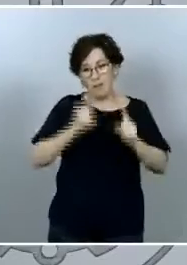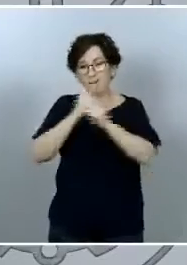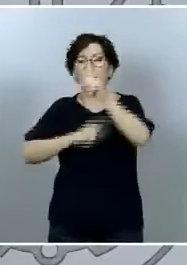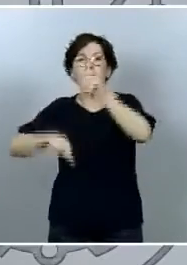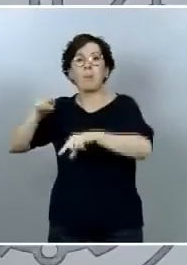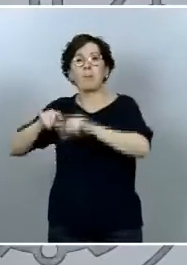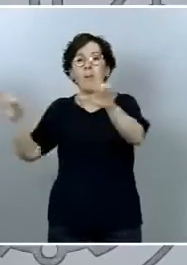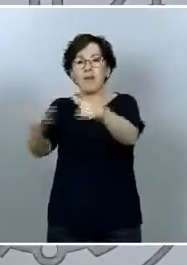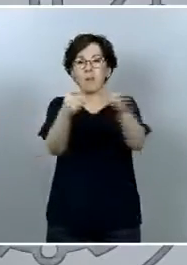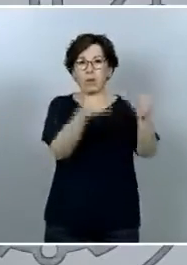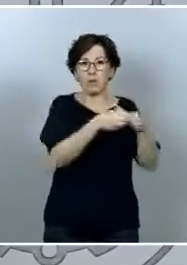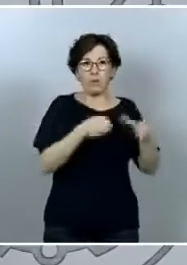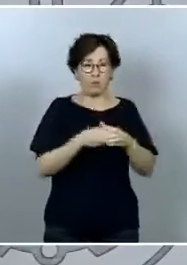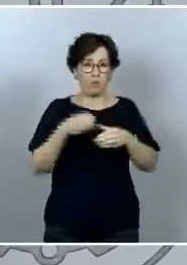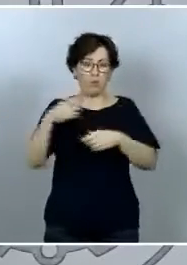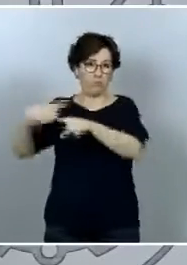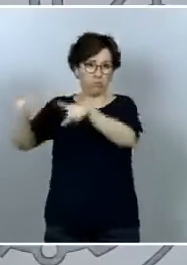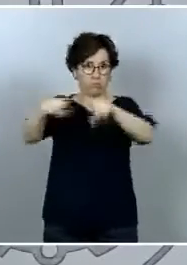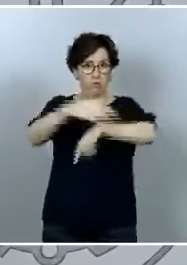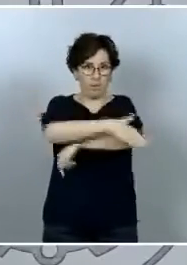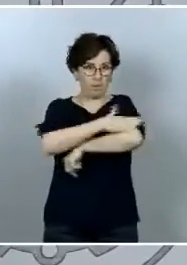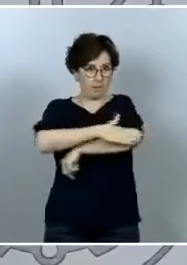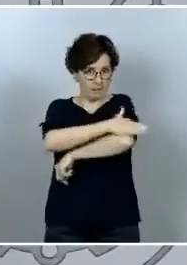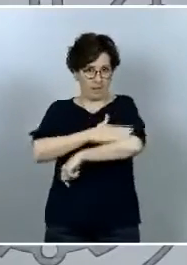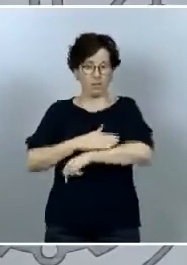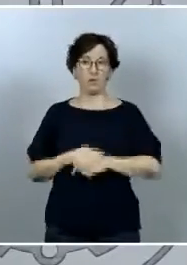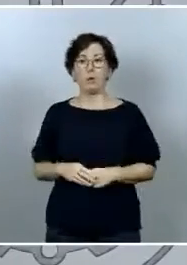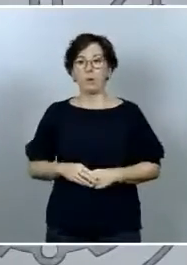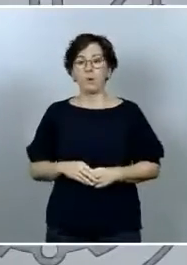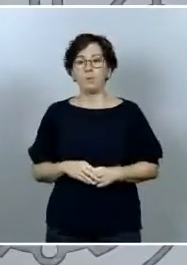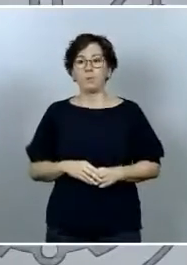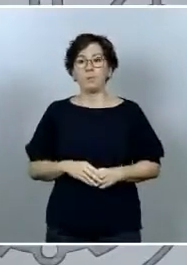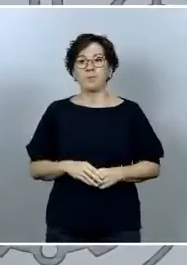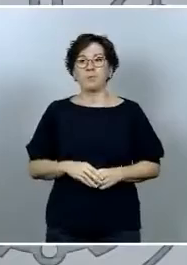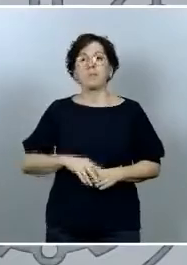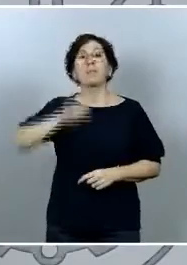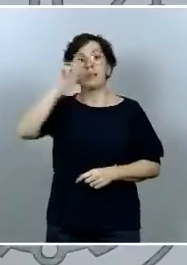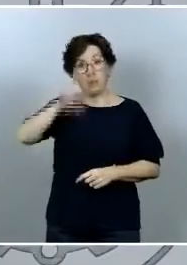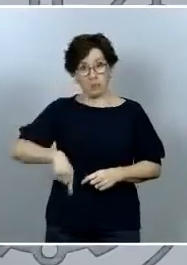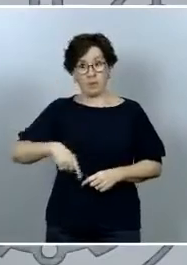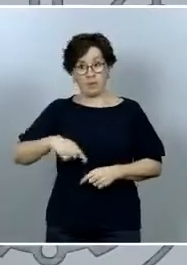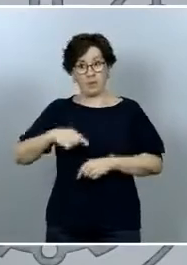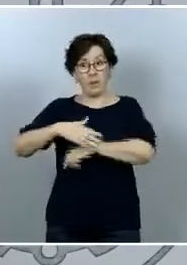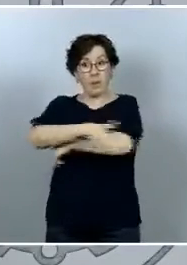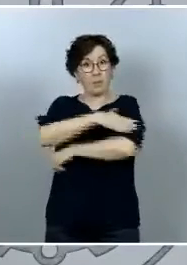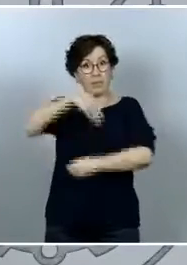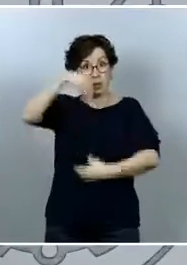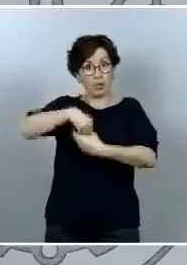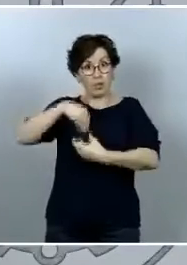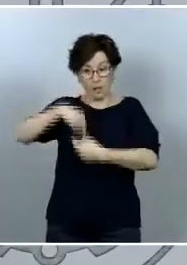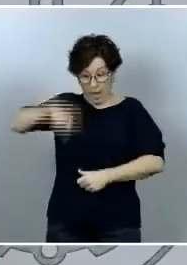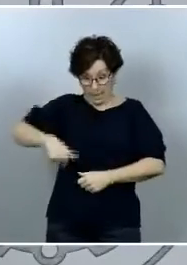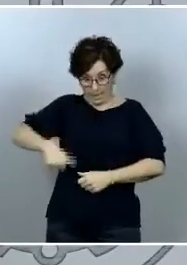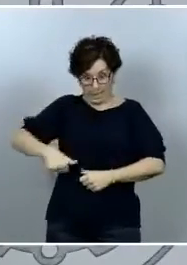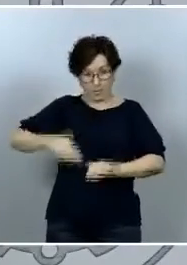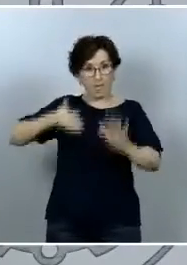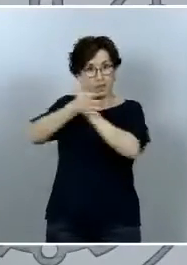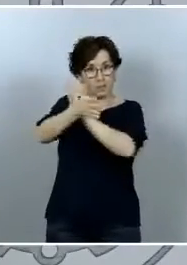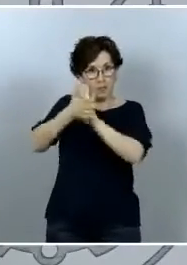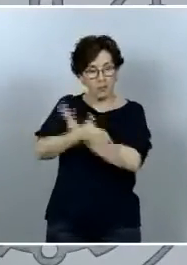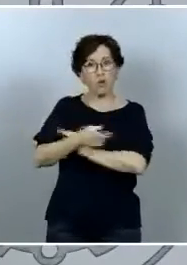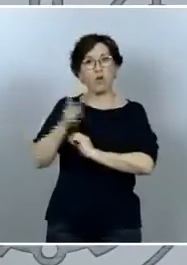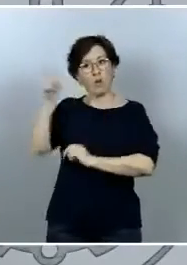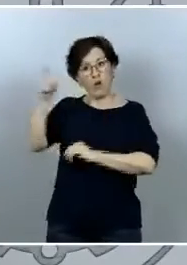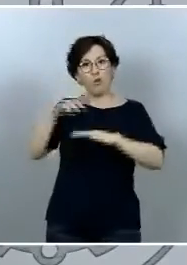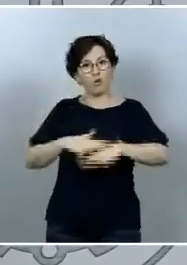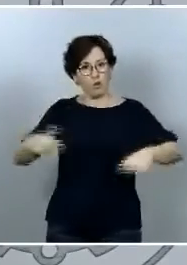ministeriales y decir también que el señor Marlaska explicó en esta misma sala en el Congreso de los Diputados y